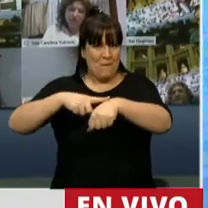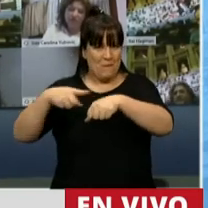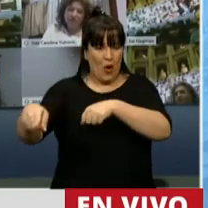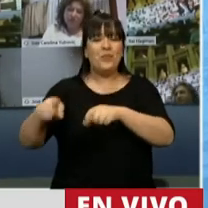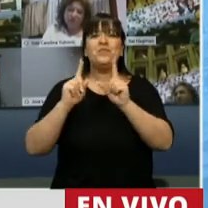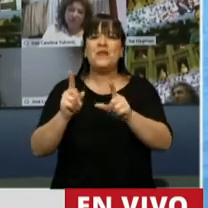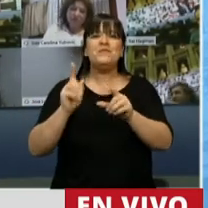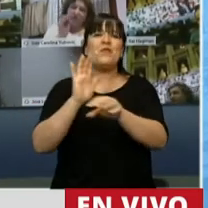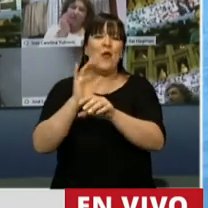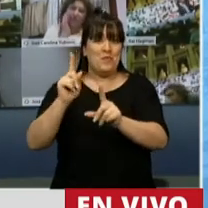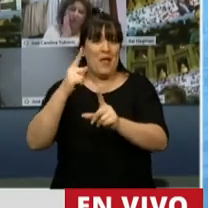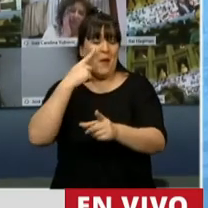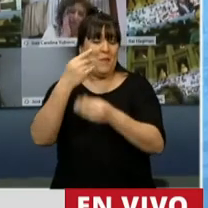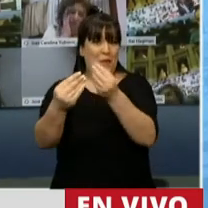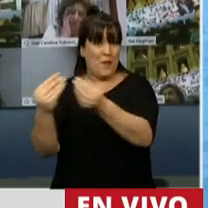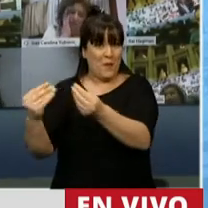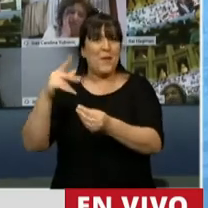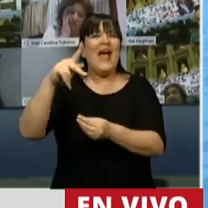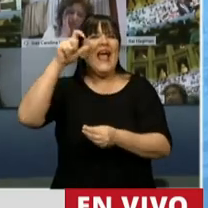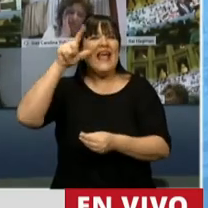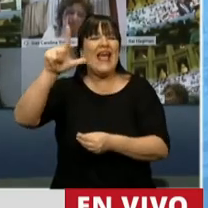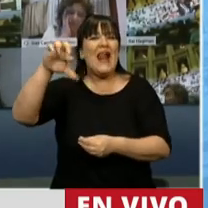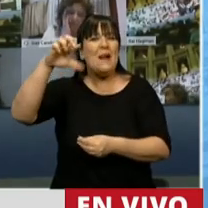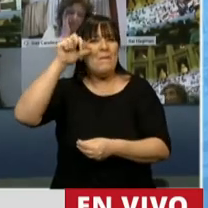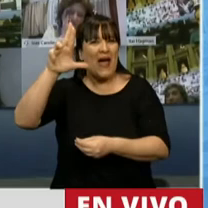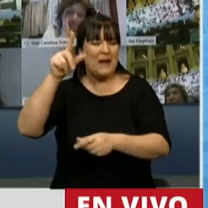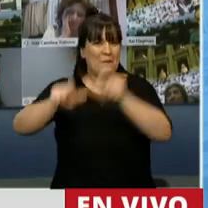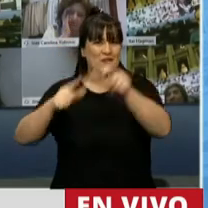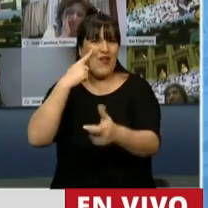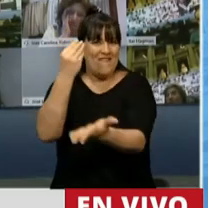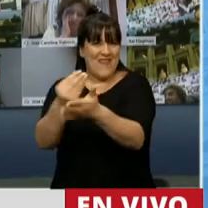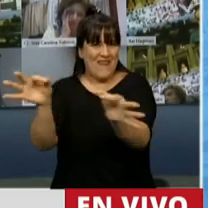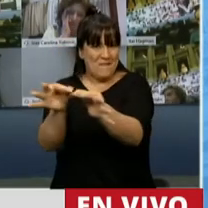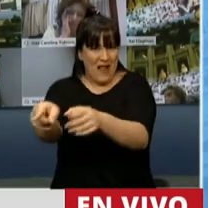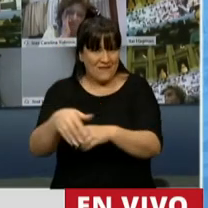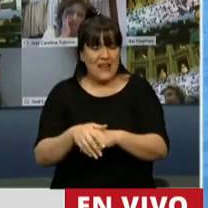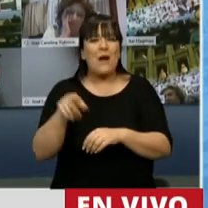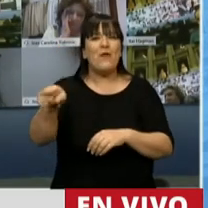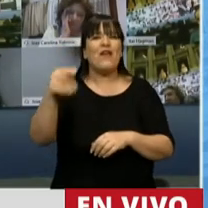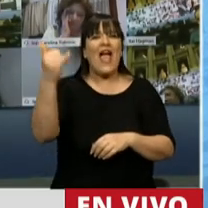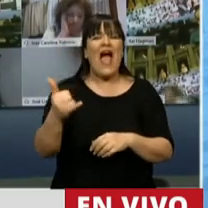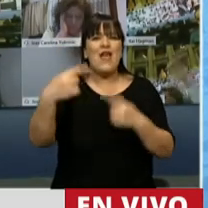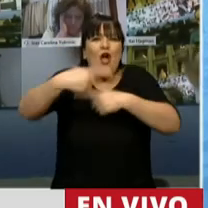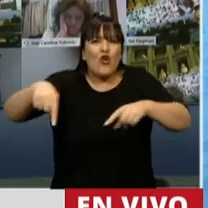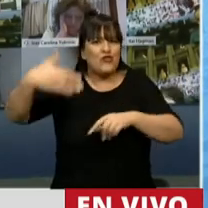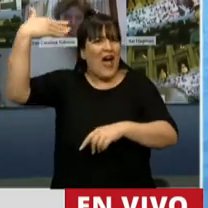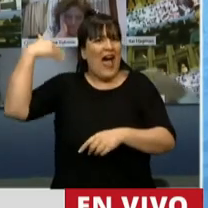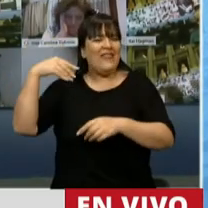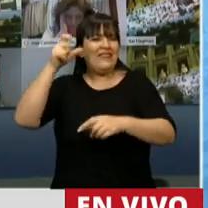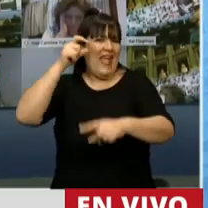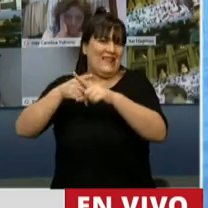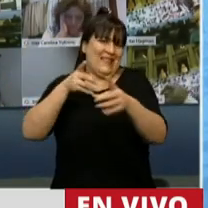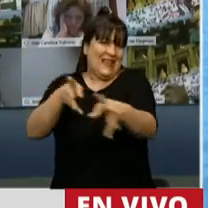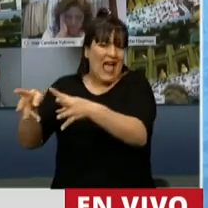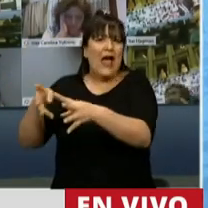los que le llaman kelper, fueron ciudadanos que los primeros días tenían, porque ellos tienen secuestrado elementos de la guerra que ocurrió en el año